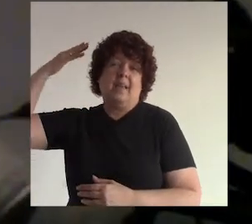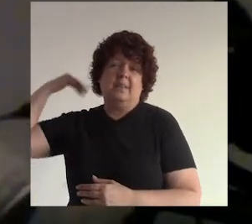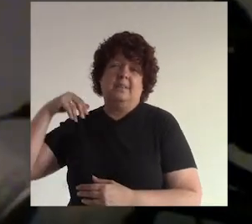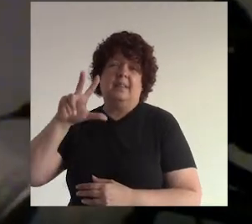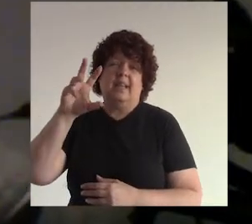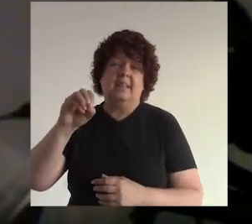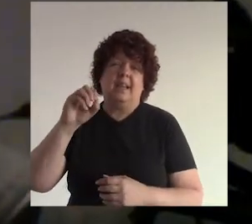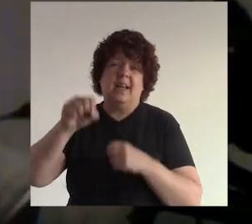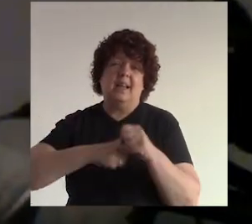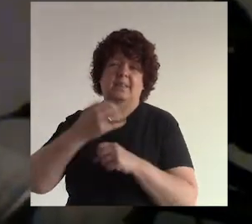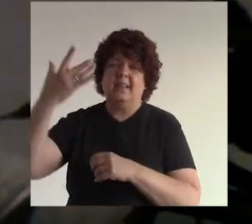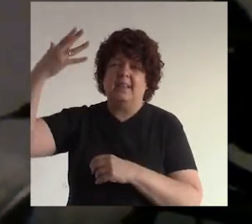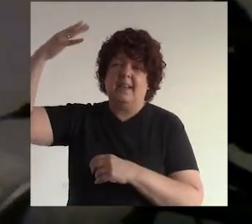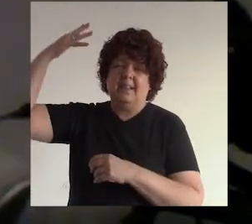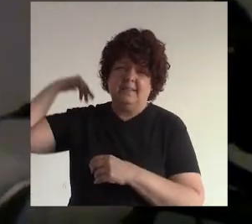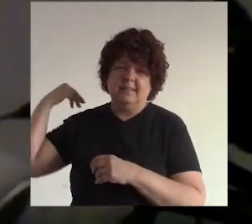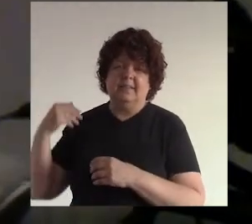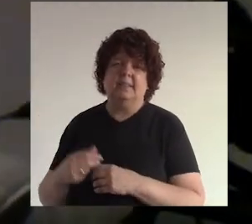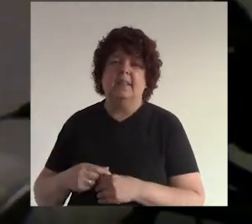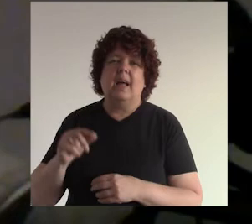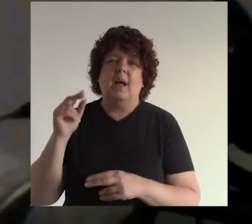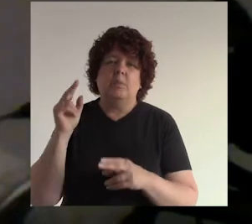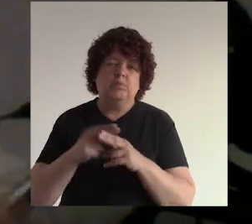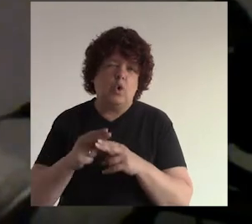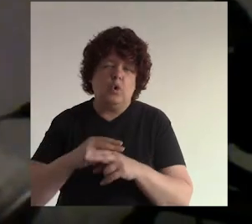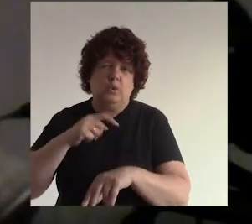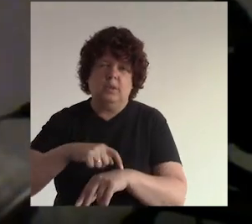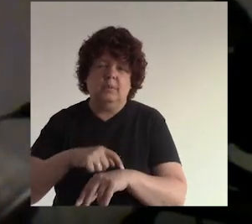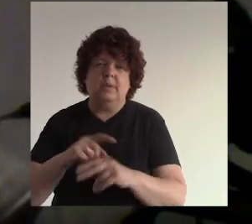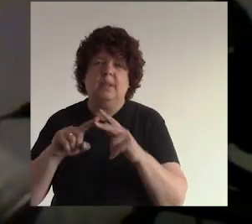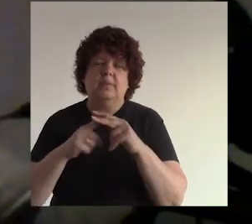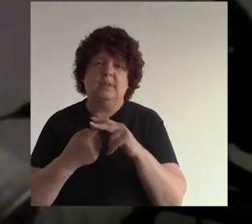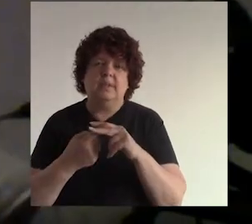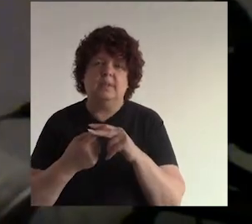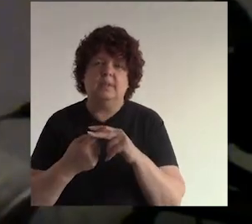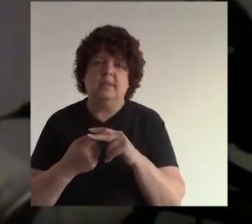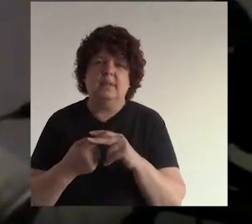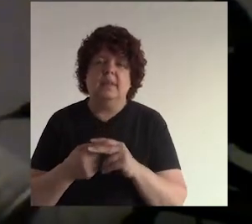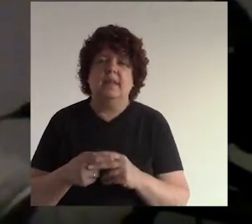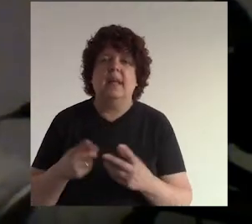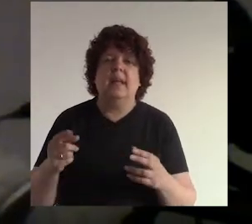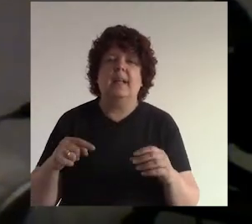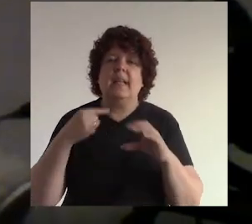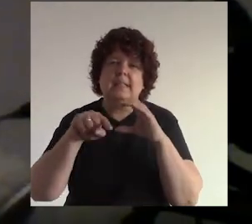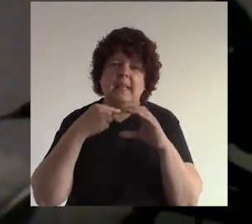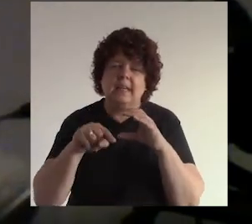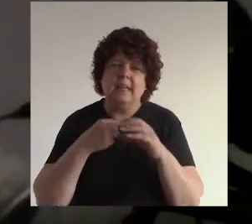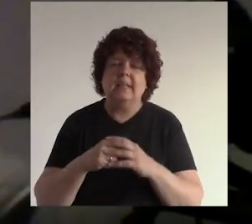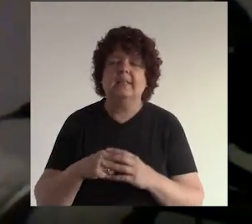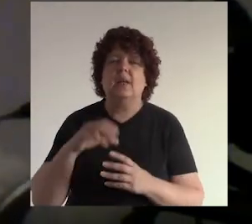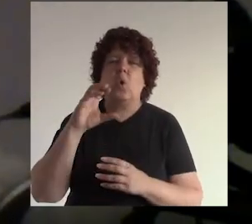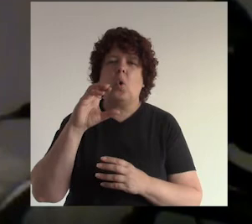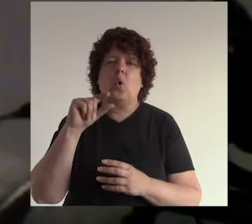hace 30 años ok hace poco tiempo ¿no? desde que empezaron el boom de internet desde